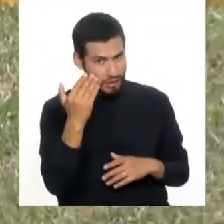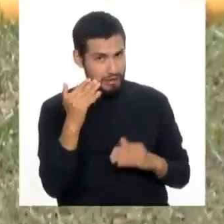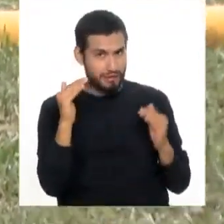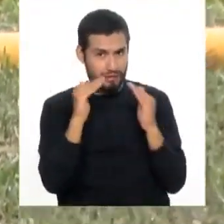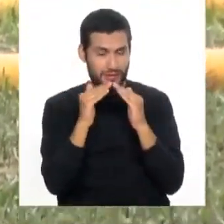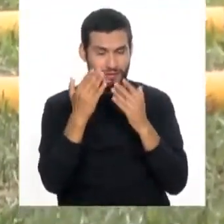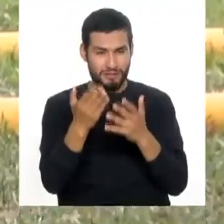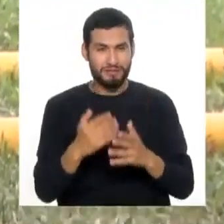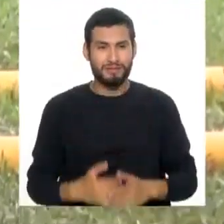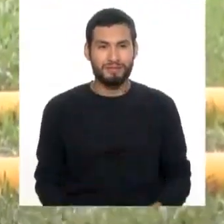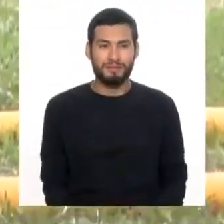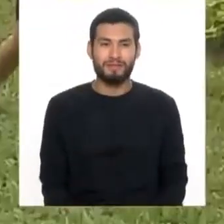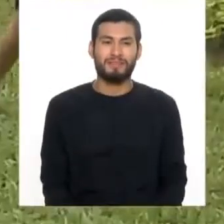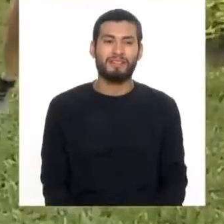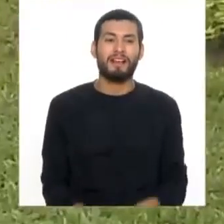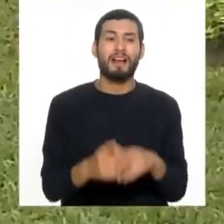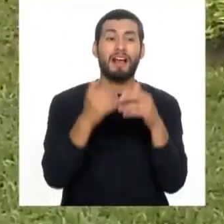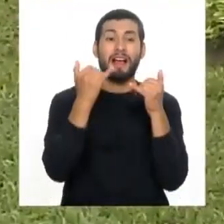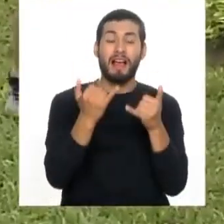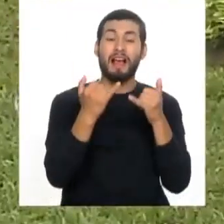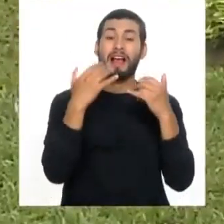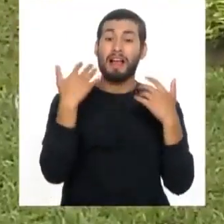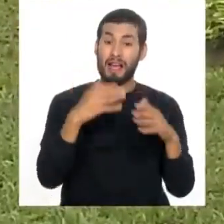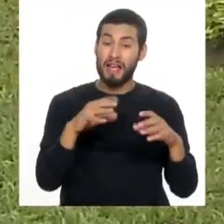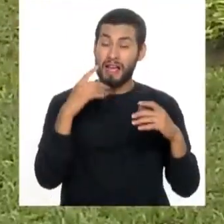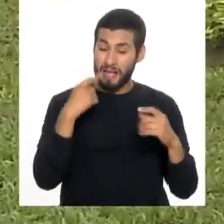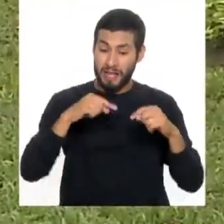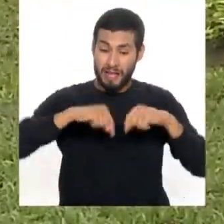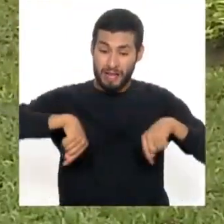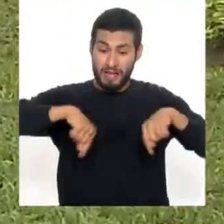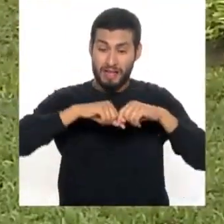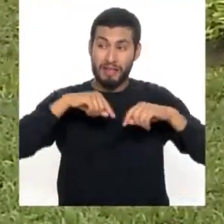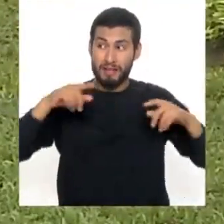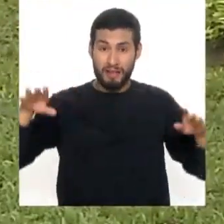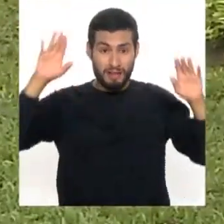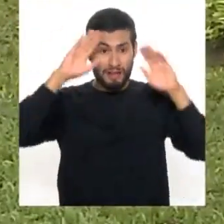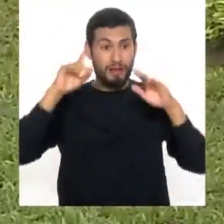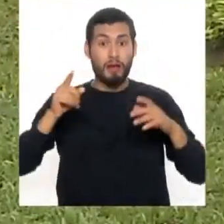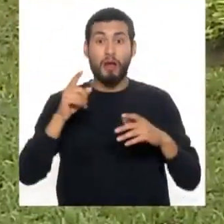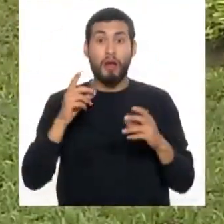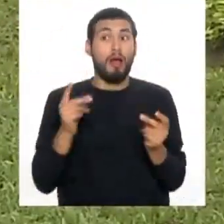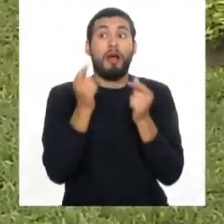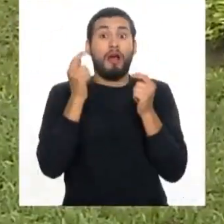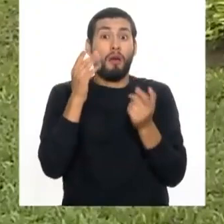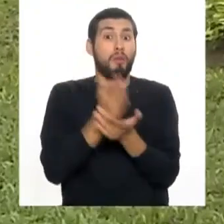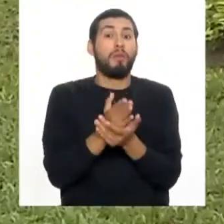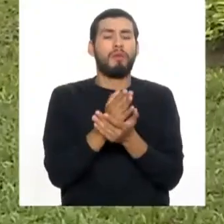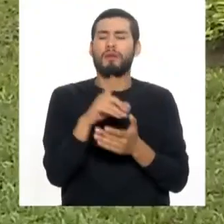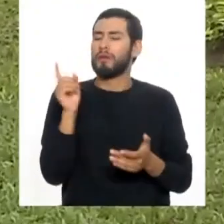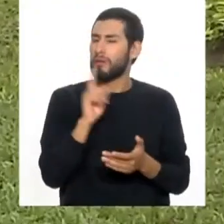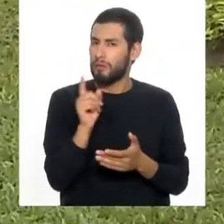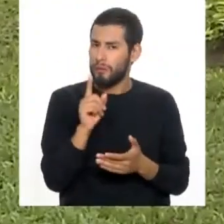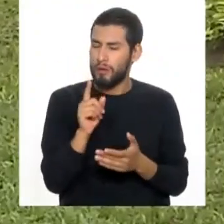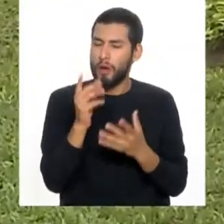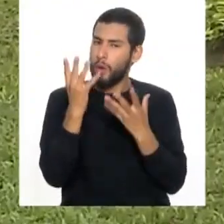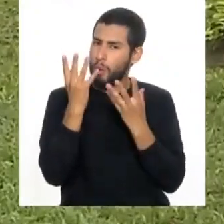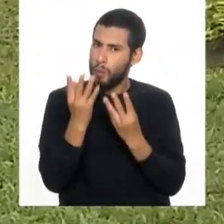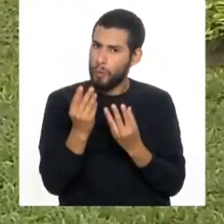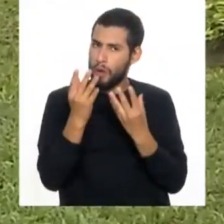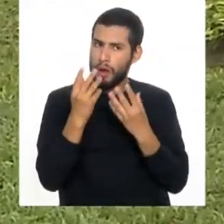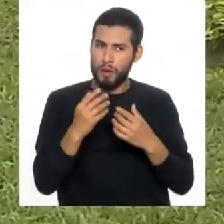Listo. Muy bien. Ahora, cuando terminen sus repeticiones, nunca paren de golpe. Nunca paren de golpe. Vamos a bajar